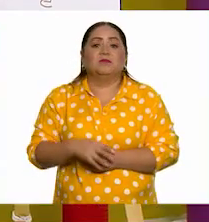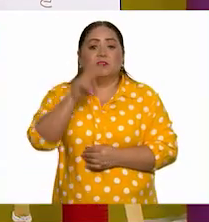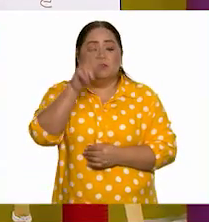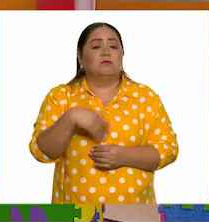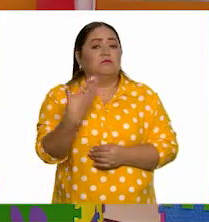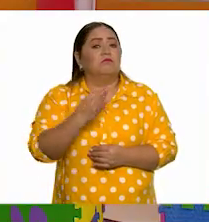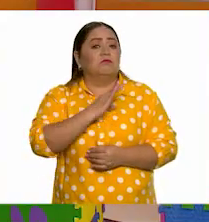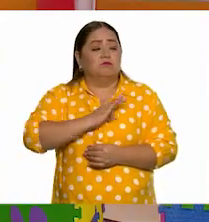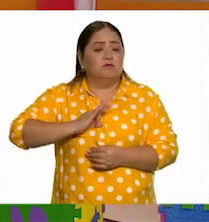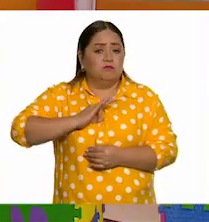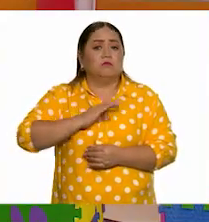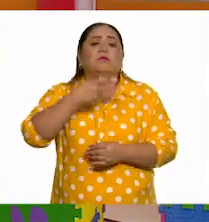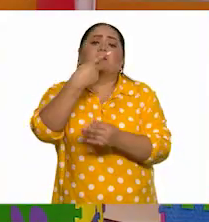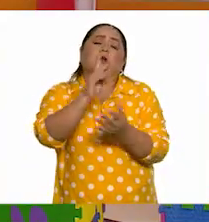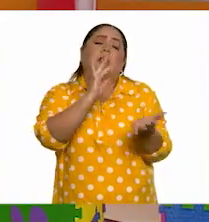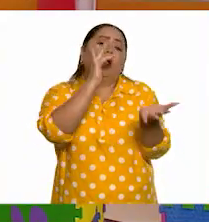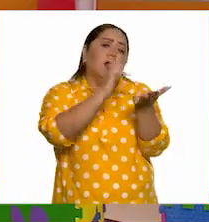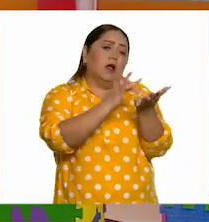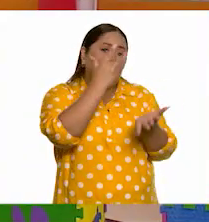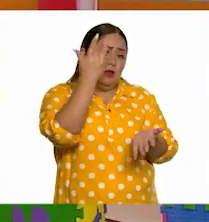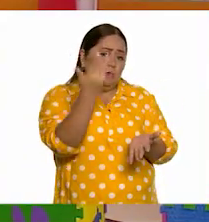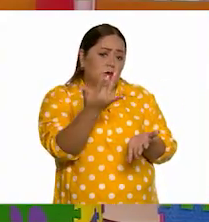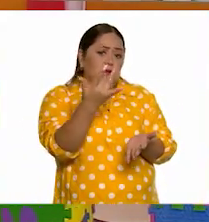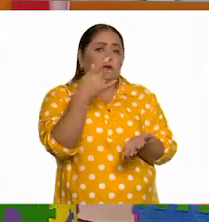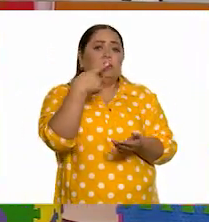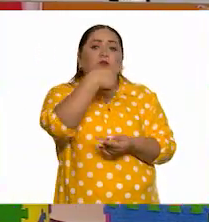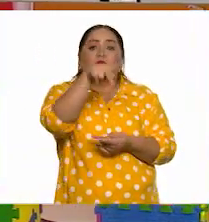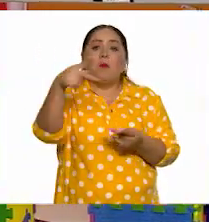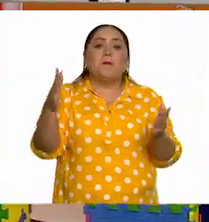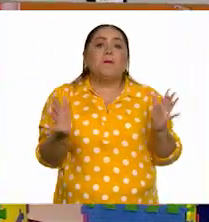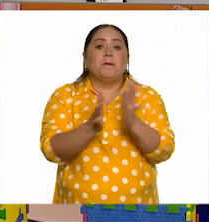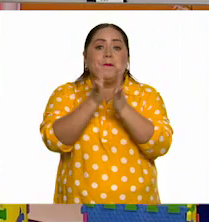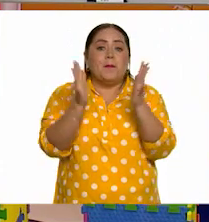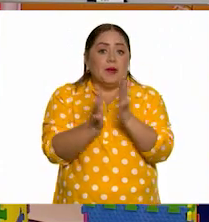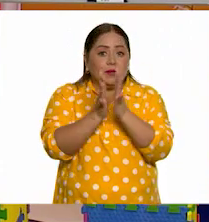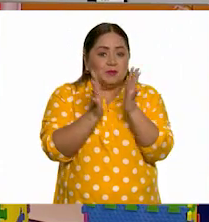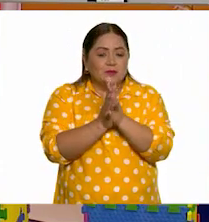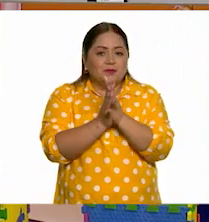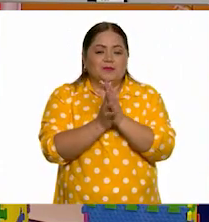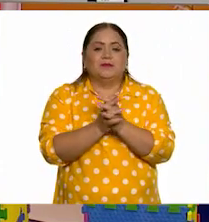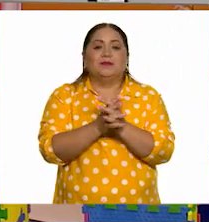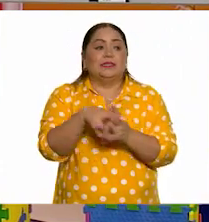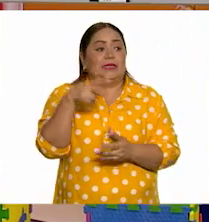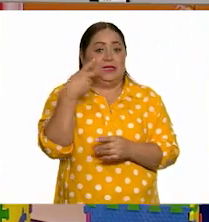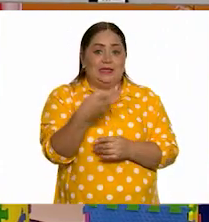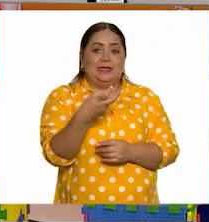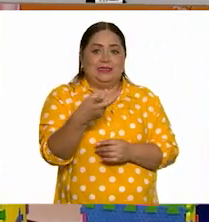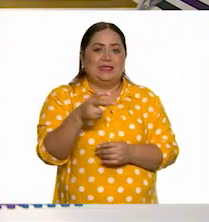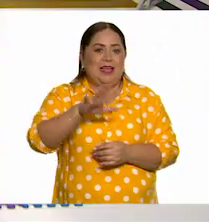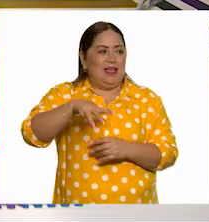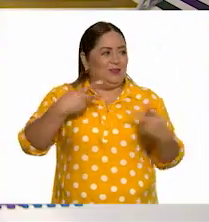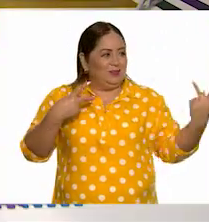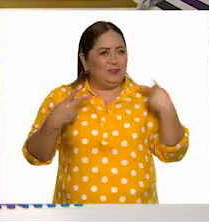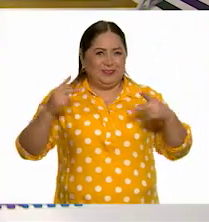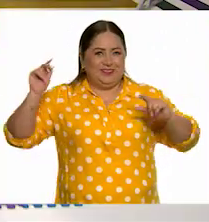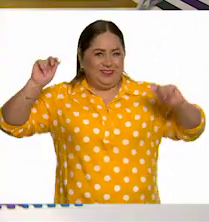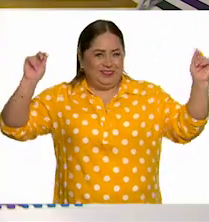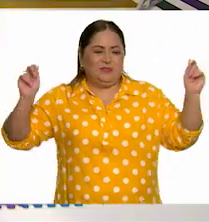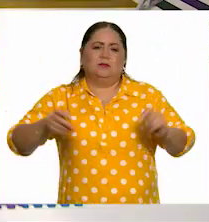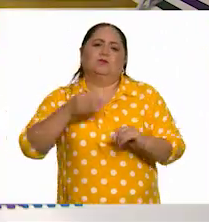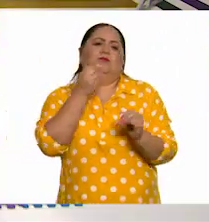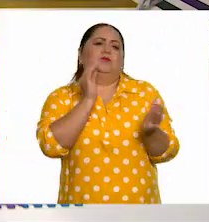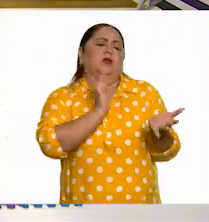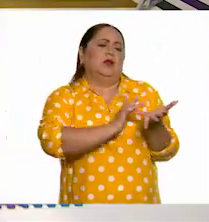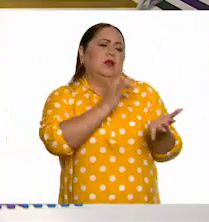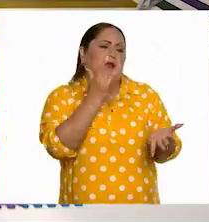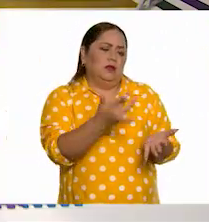Los felicito y les agradezco su participación. Y esta parte que hicimos, Pili, muchas